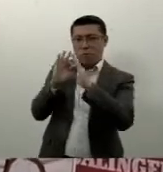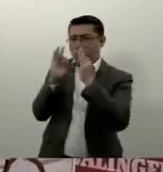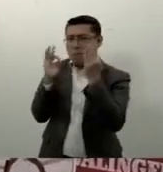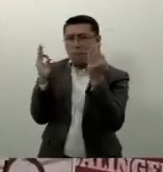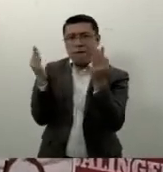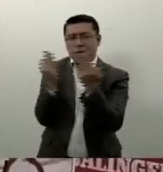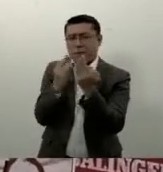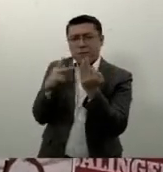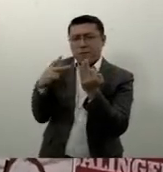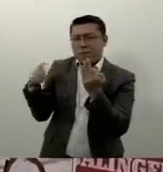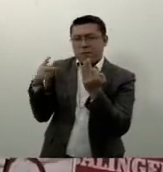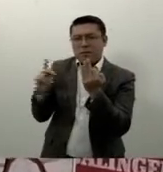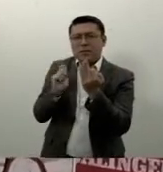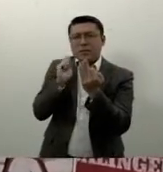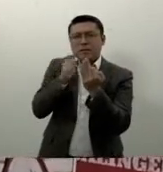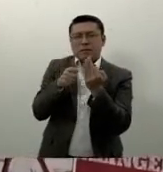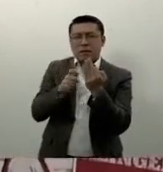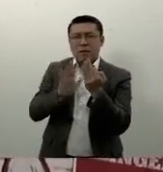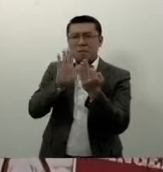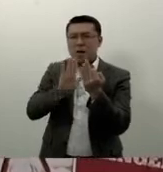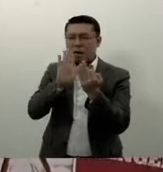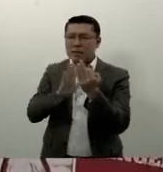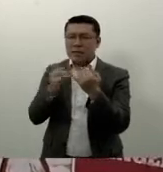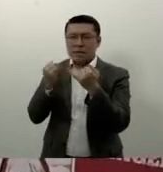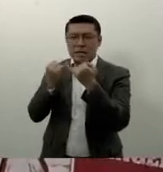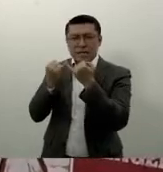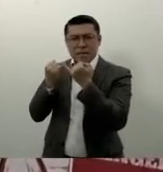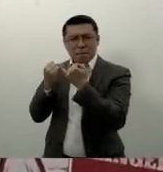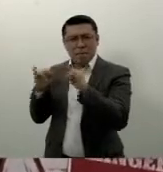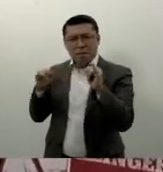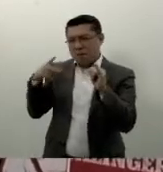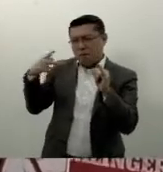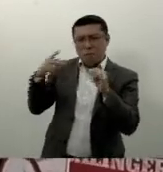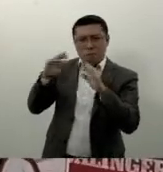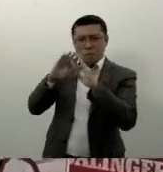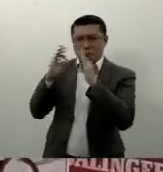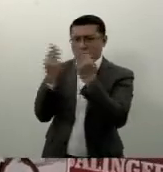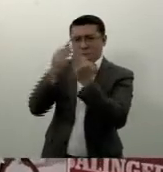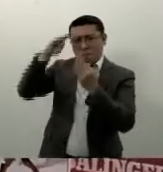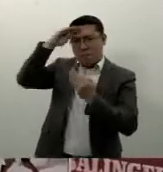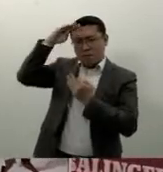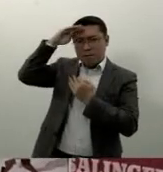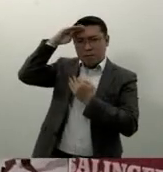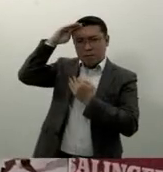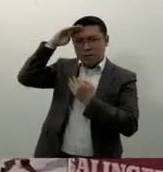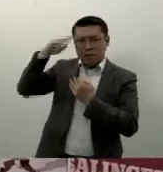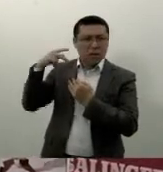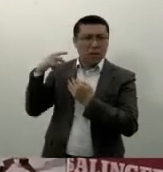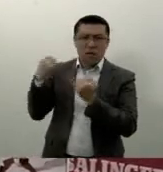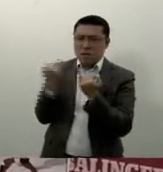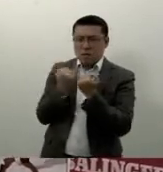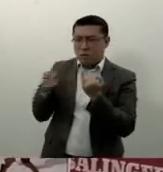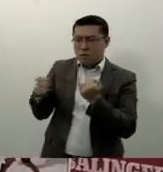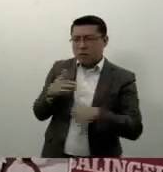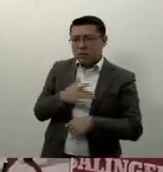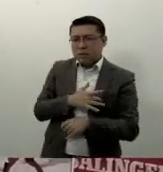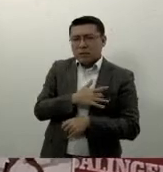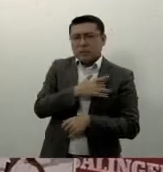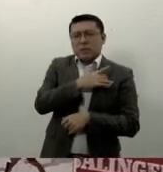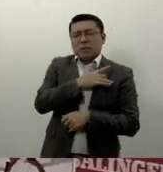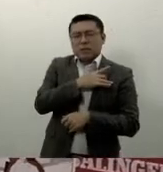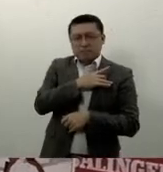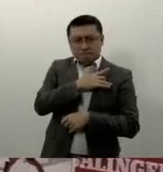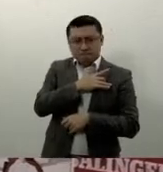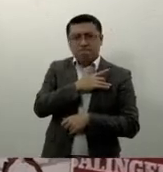una independencia más que notable de criterio y una inmensa humanidad a la hora de acercarse